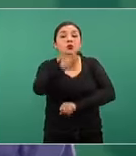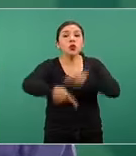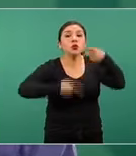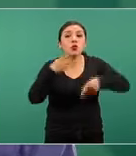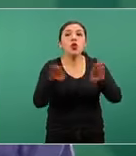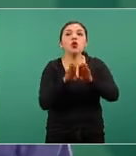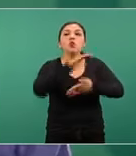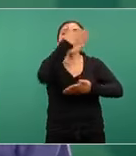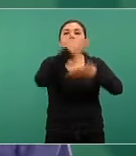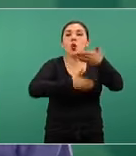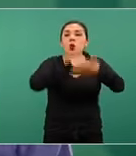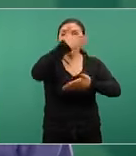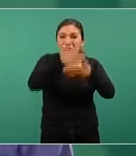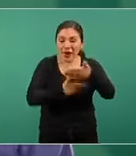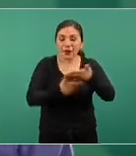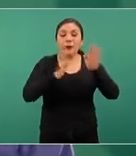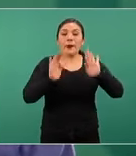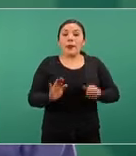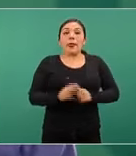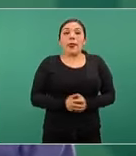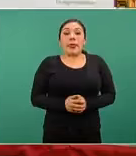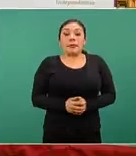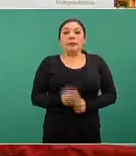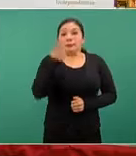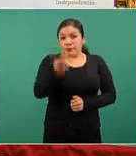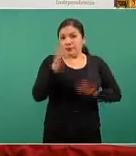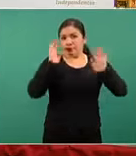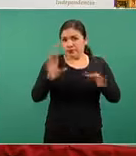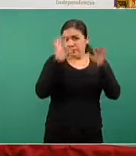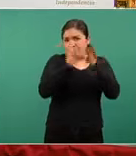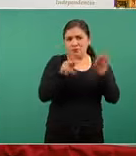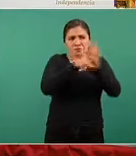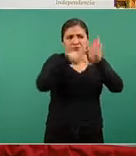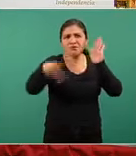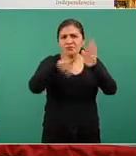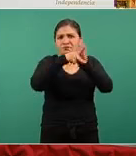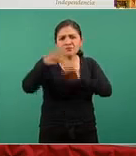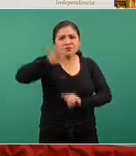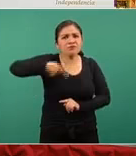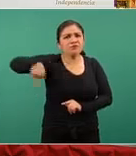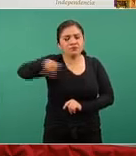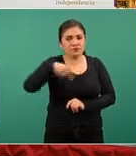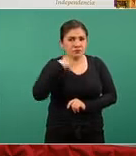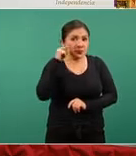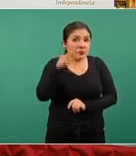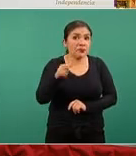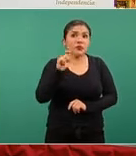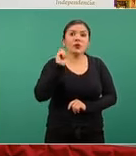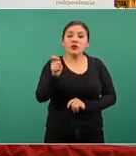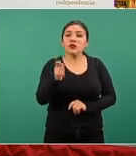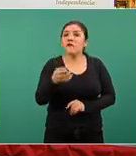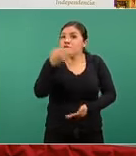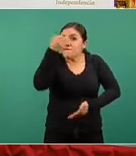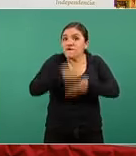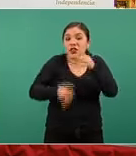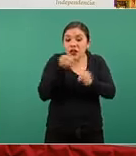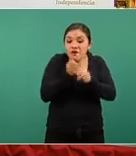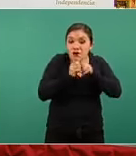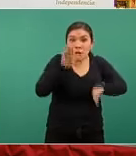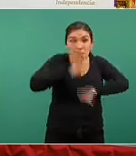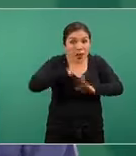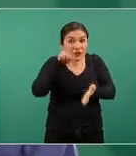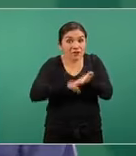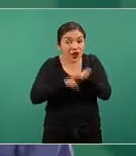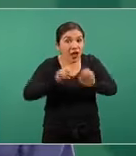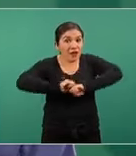de los contratos entonces eso lo plantearon estos diarios de circulación nacional en ausencia de información válida